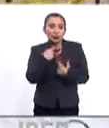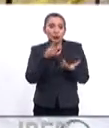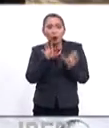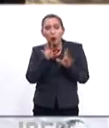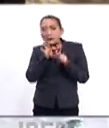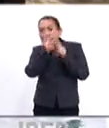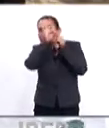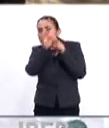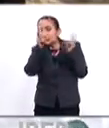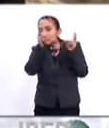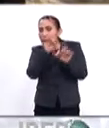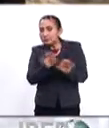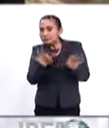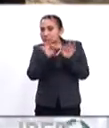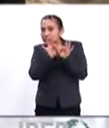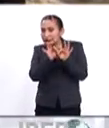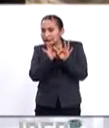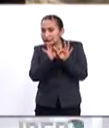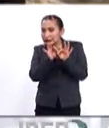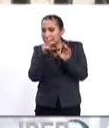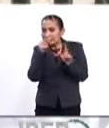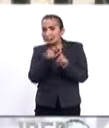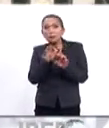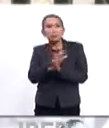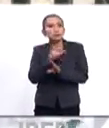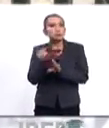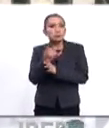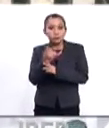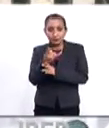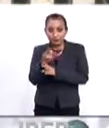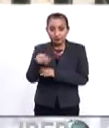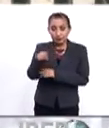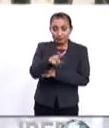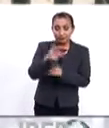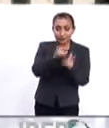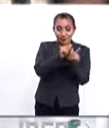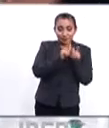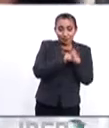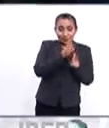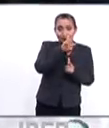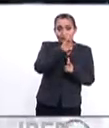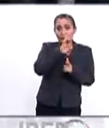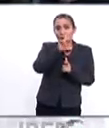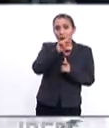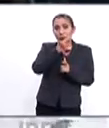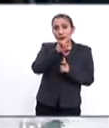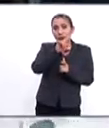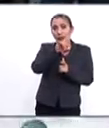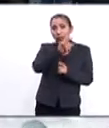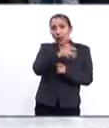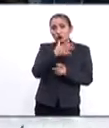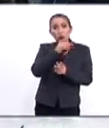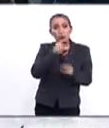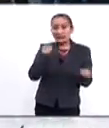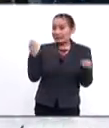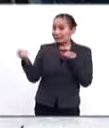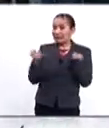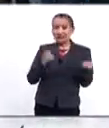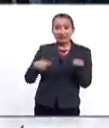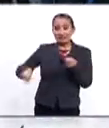un matiz muy importante, porque además el hecho de que el Partido Republicano haya perdido el control de